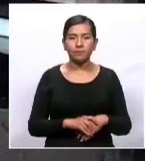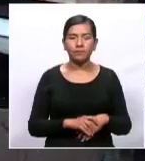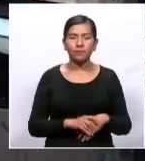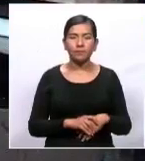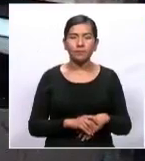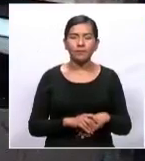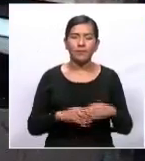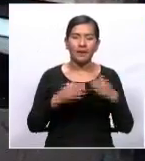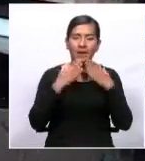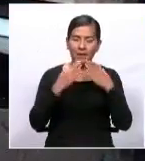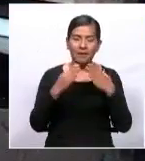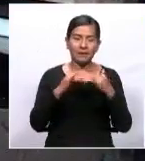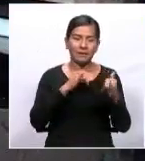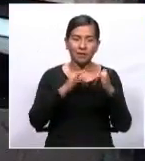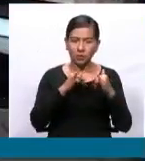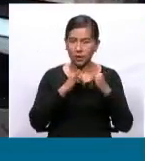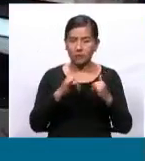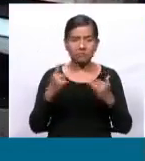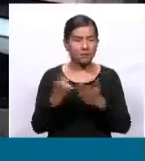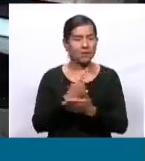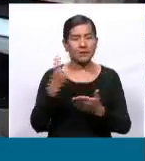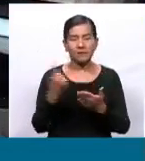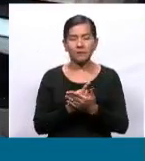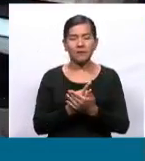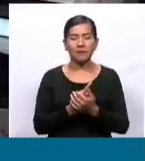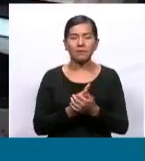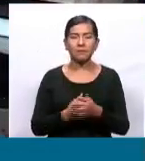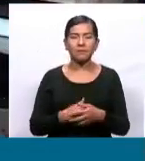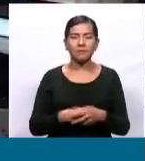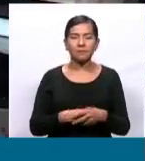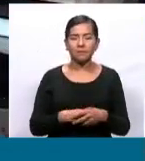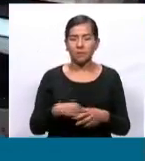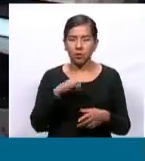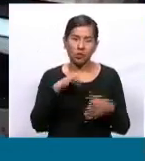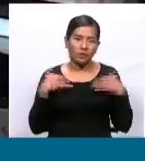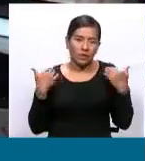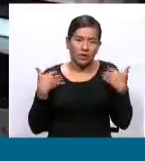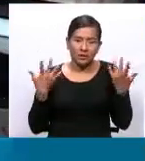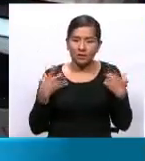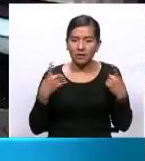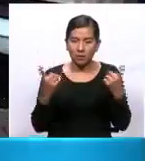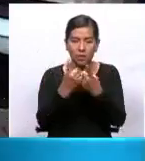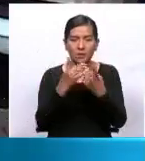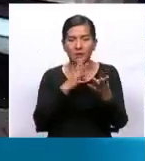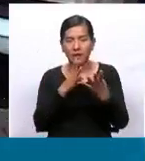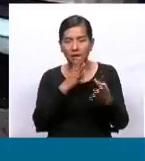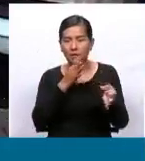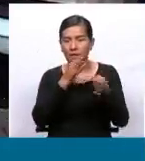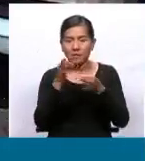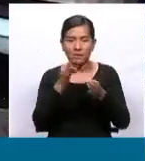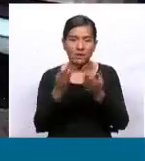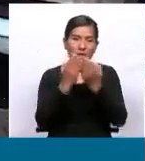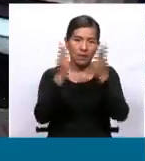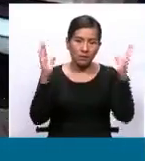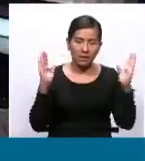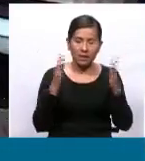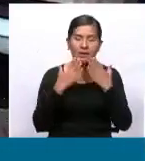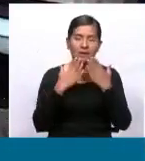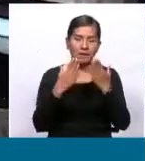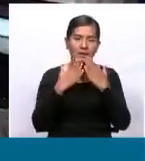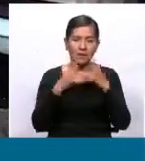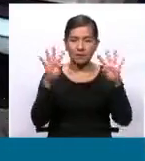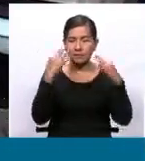Como siempre, Camila, Iván, muy contento de estar en el programa por el espacio que me brindan.